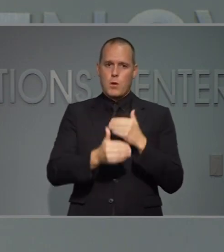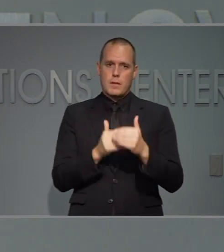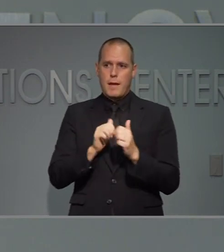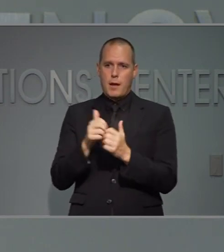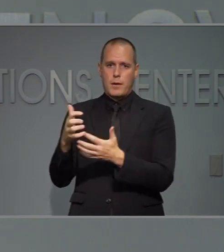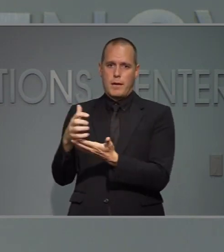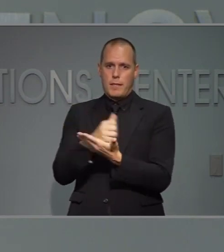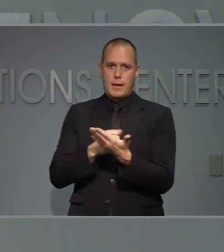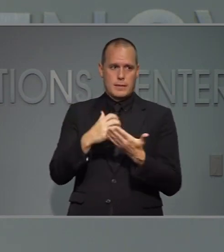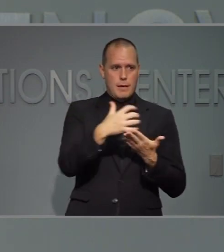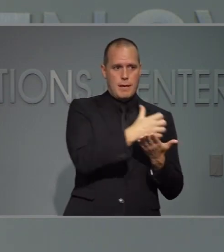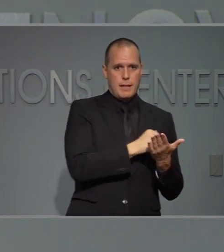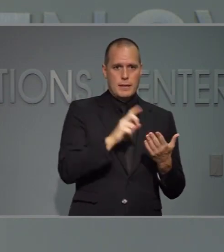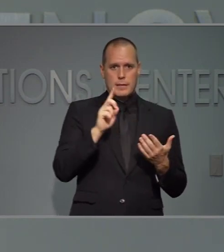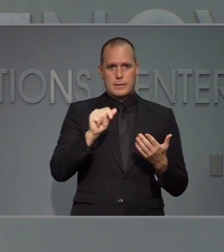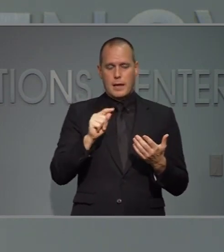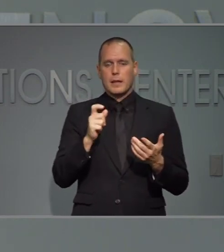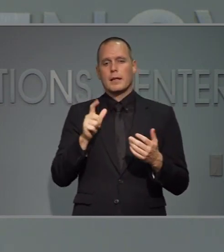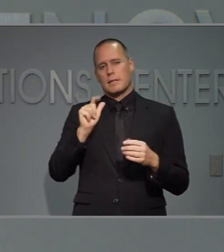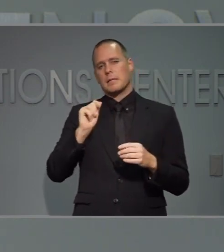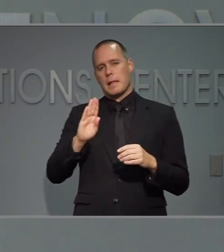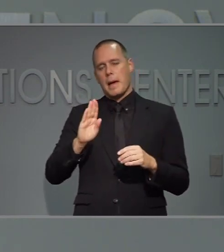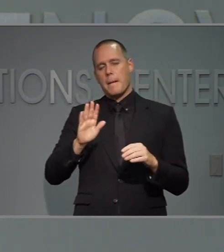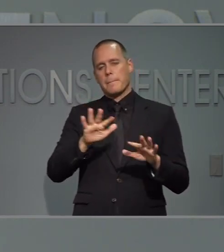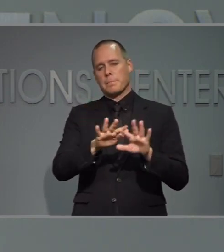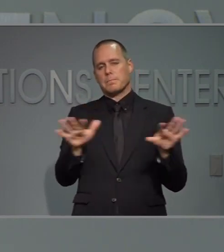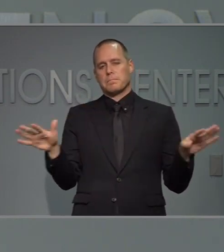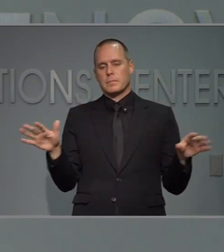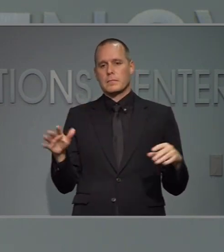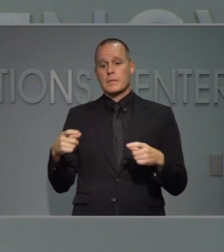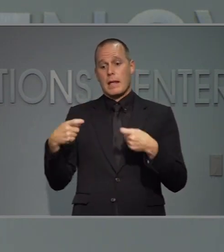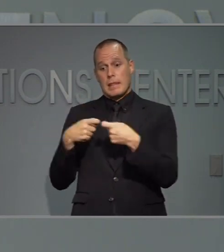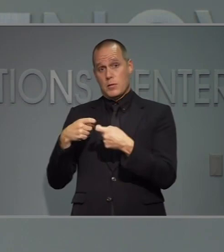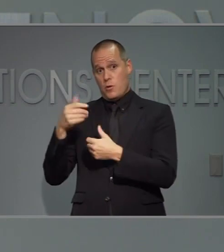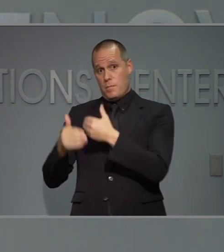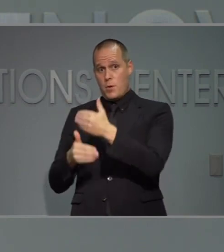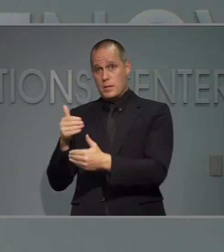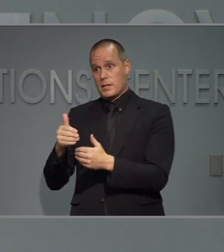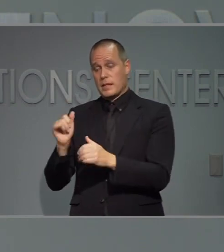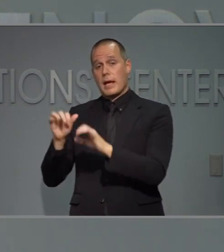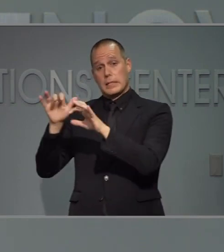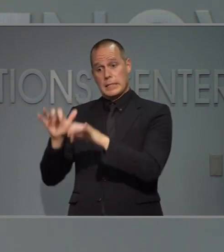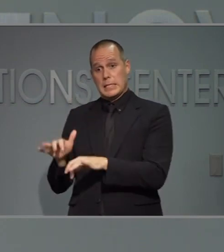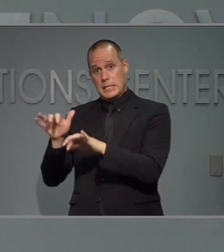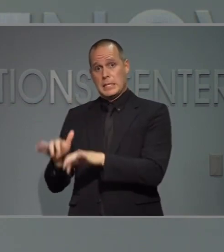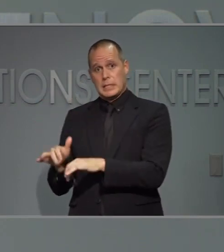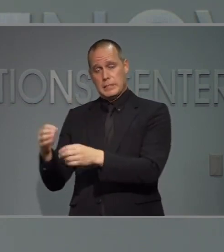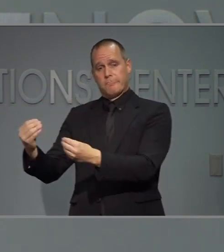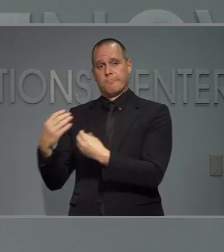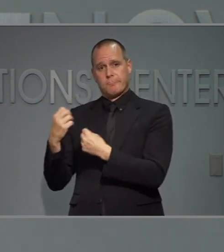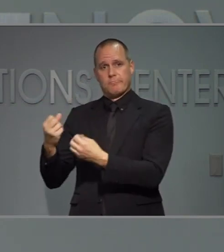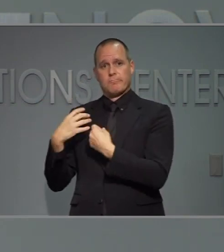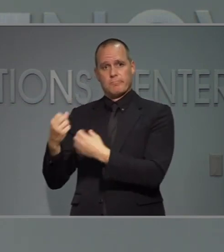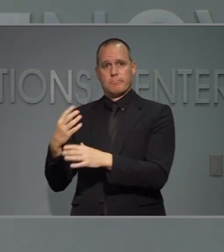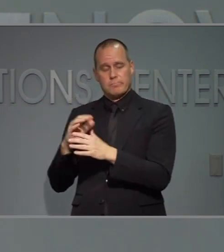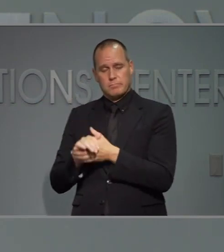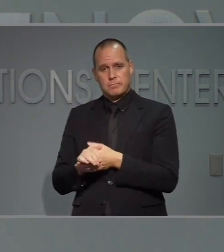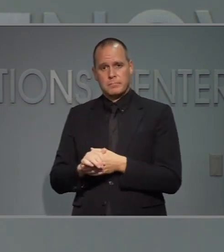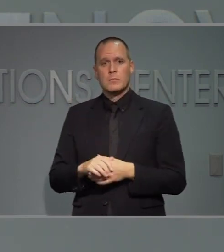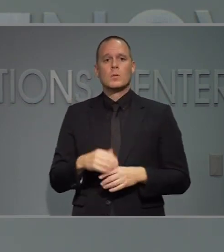recopilamos los datos de las pruebas de laboratorio en todo el estado, uno electrónico que viene